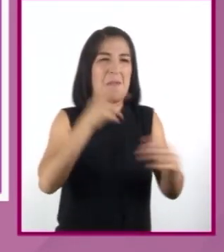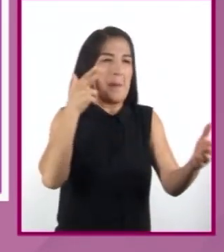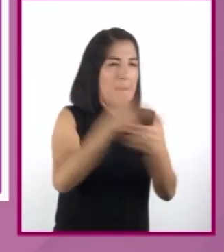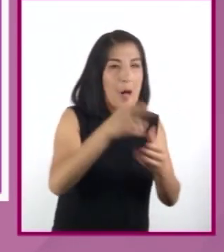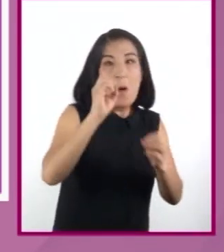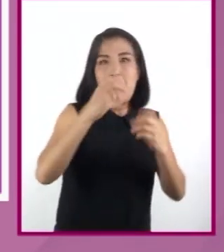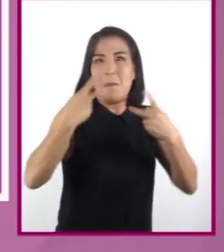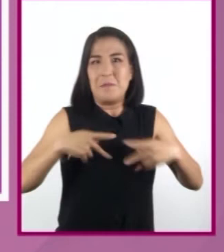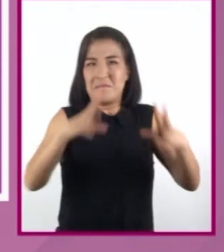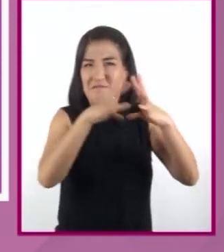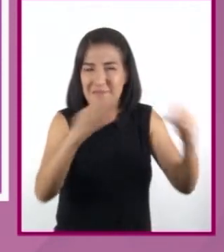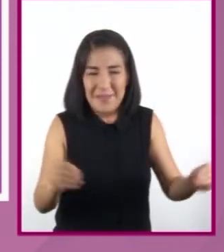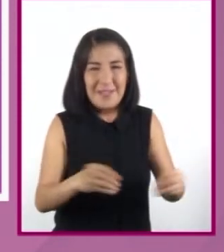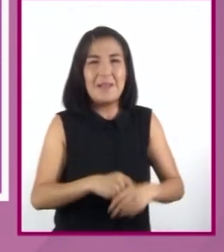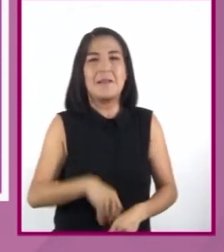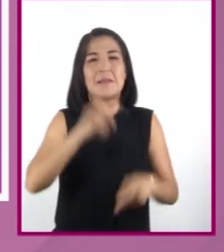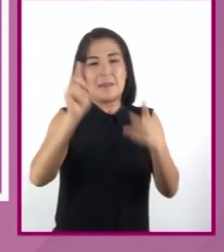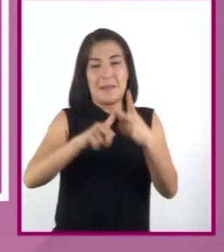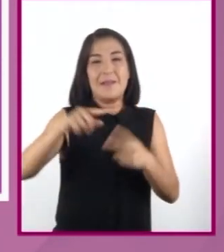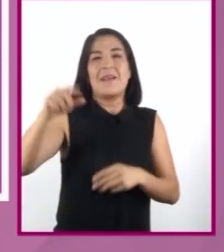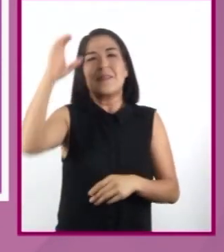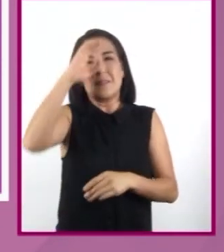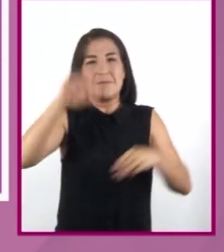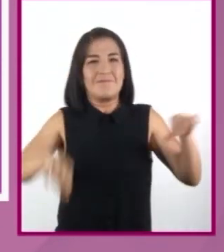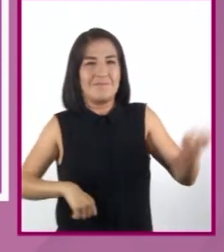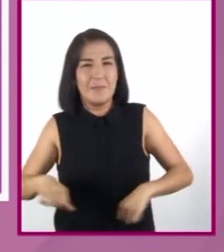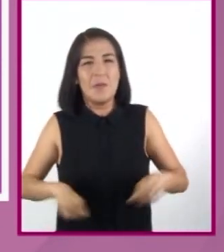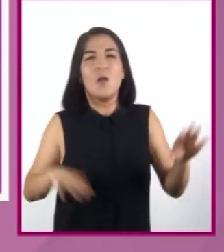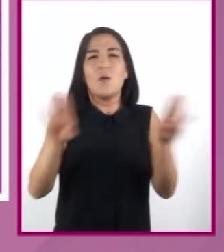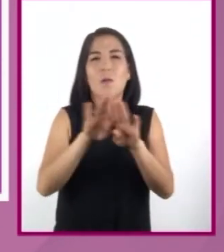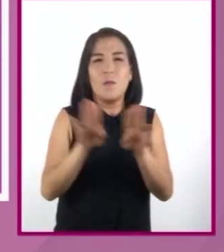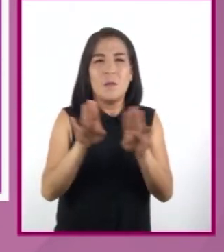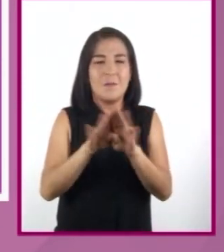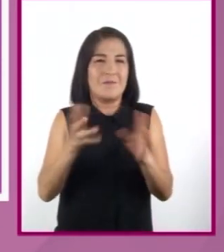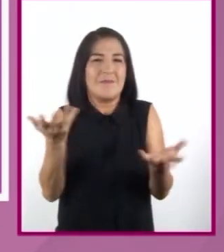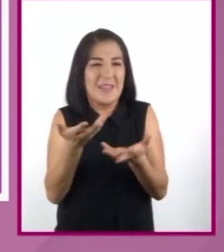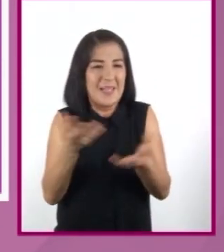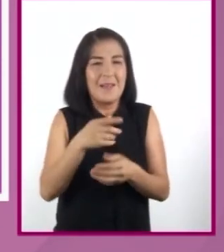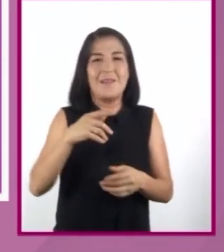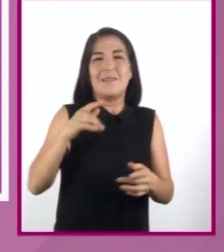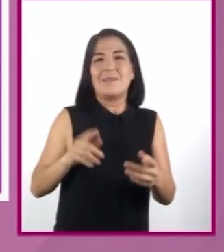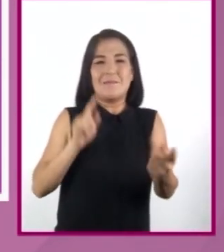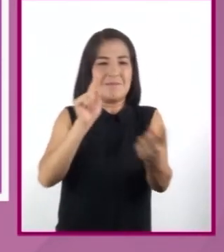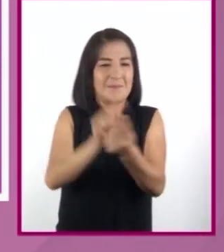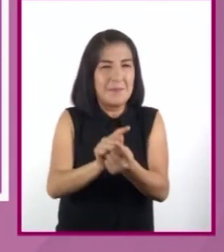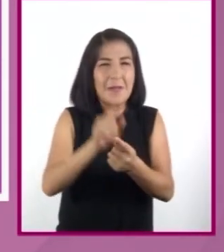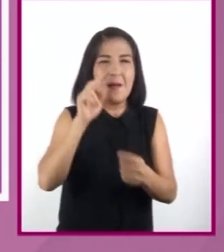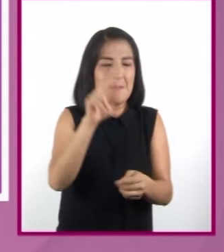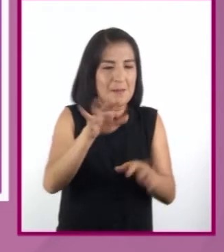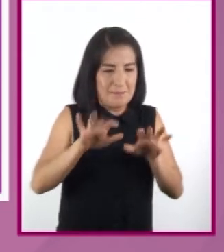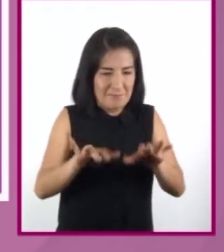misteriosa. Ciencia Ficción Presenta sucesos que implican datos y descubrimientos científicos o